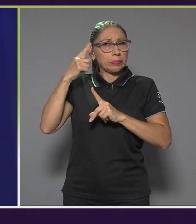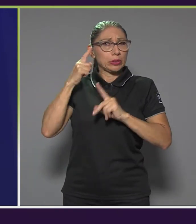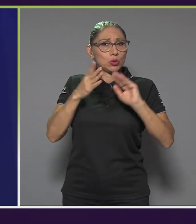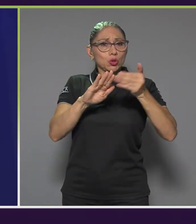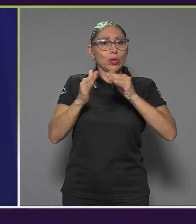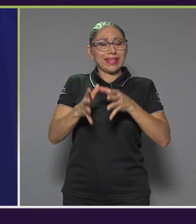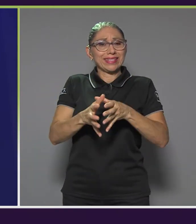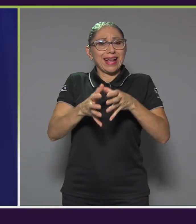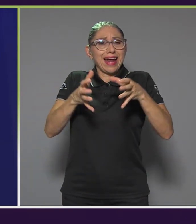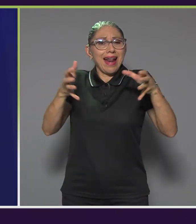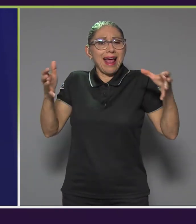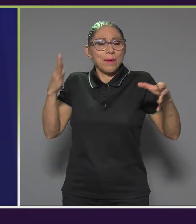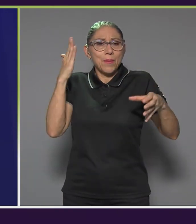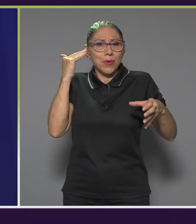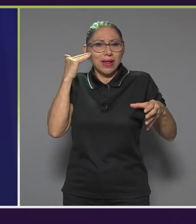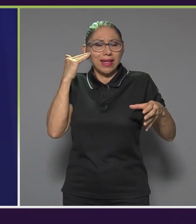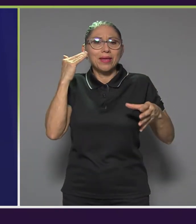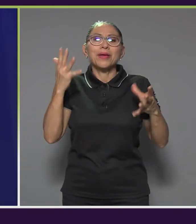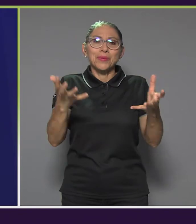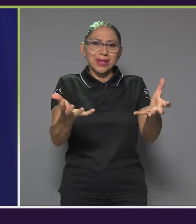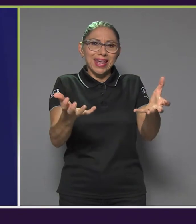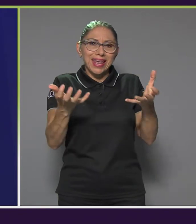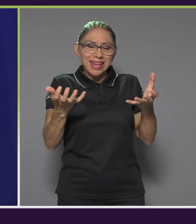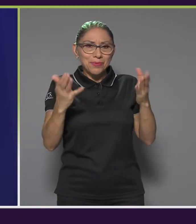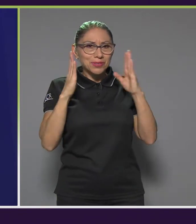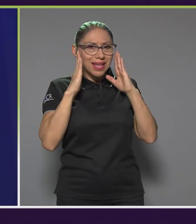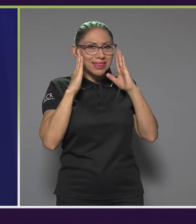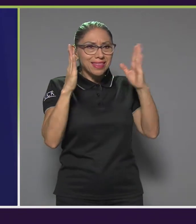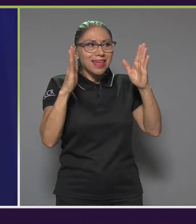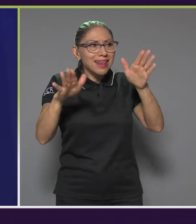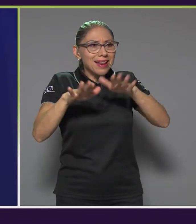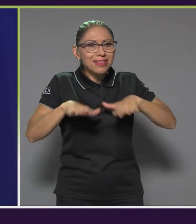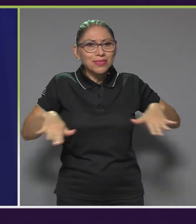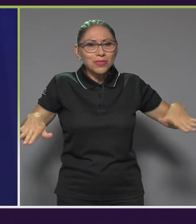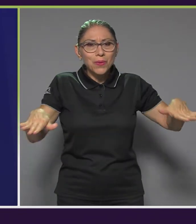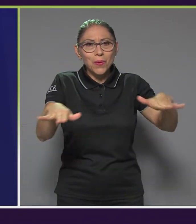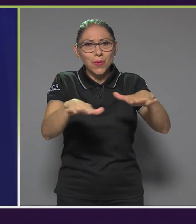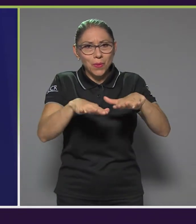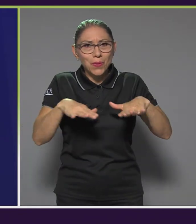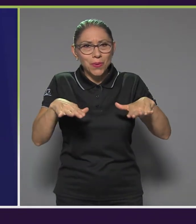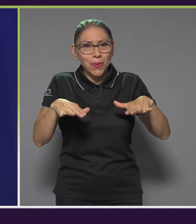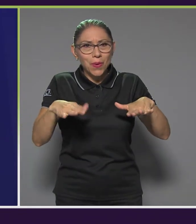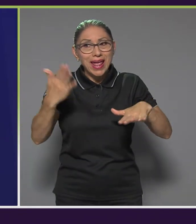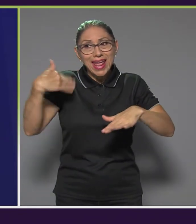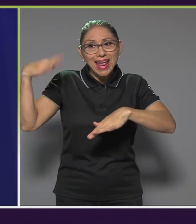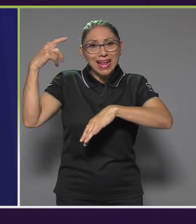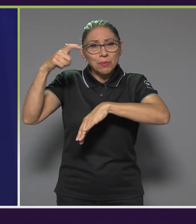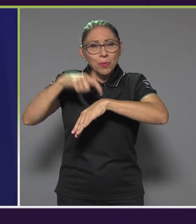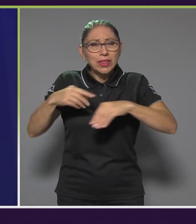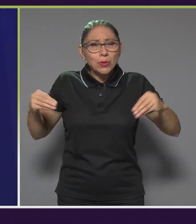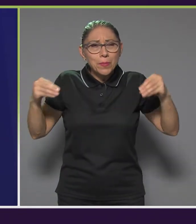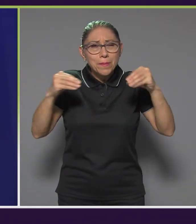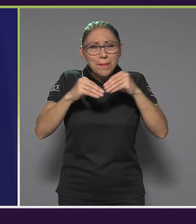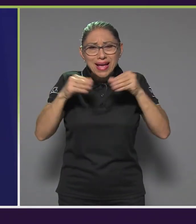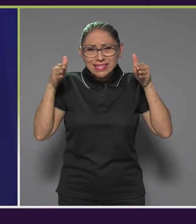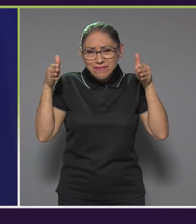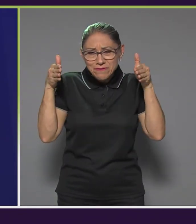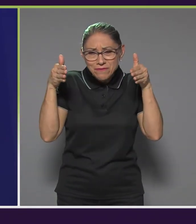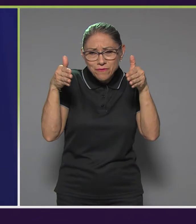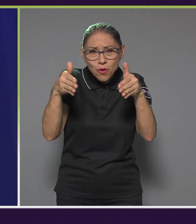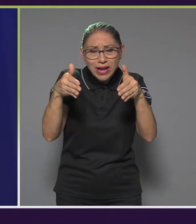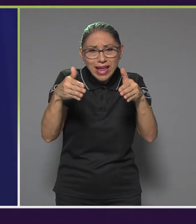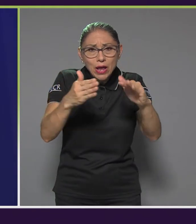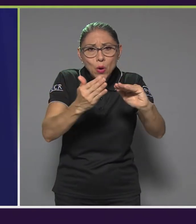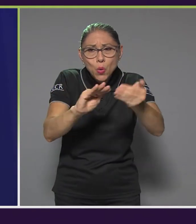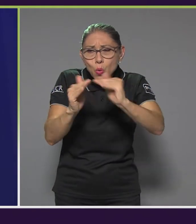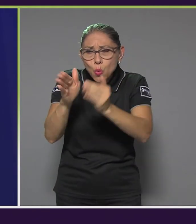atender el entorno y quizás el enfoque fue más hacia el urbano y a las grandes ciudades